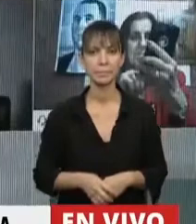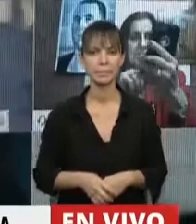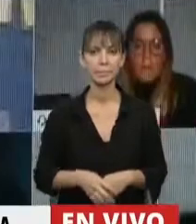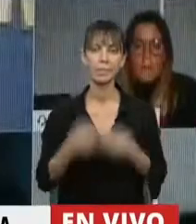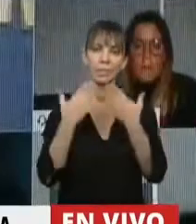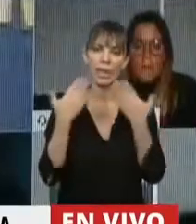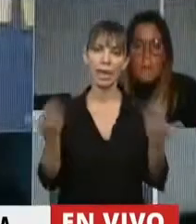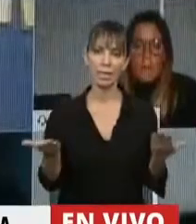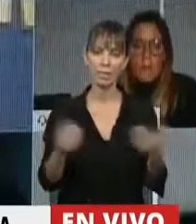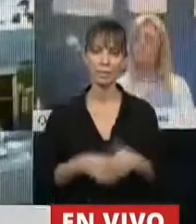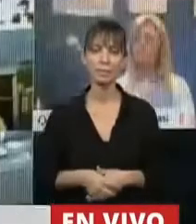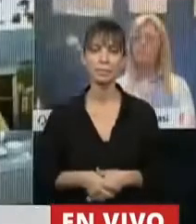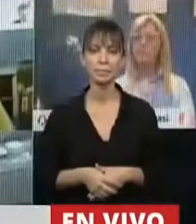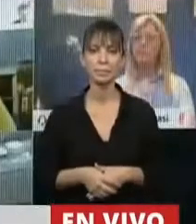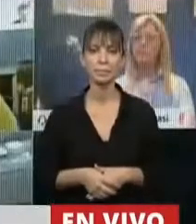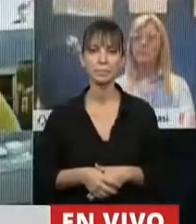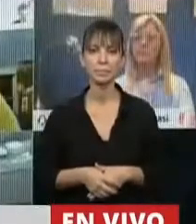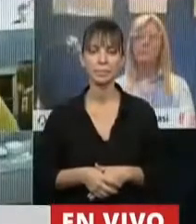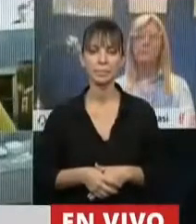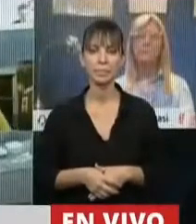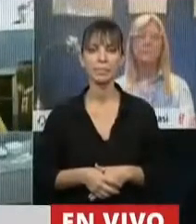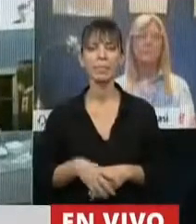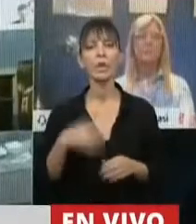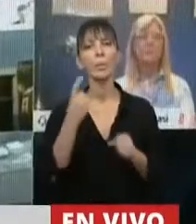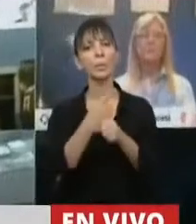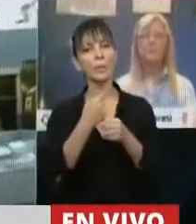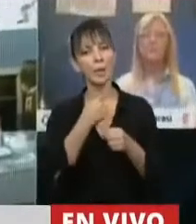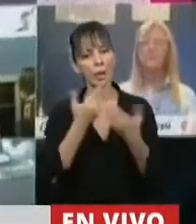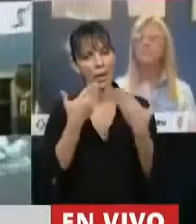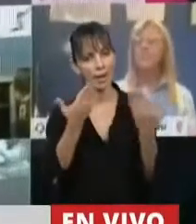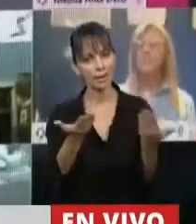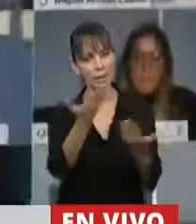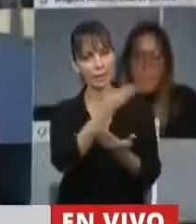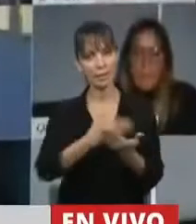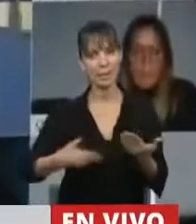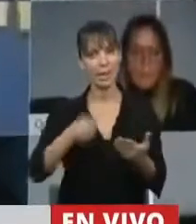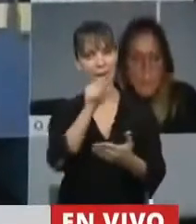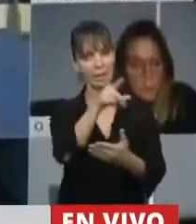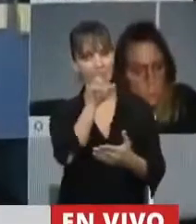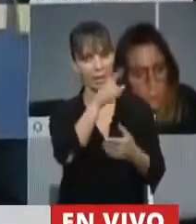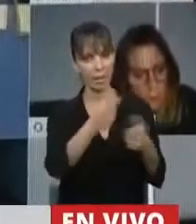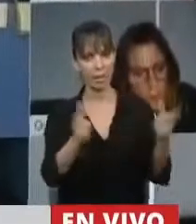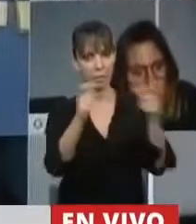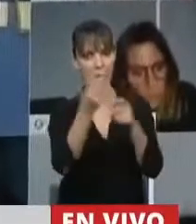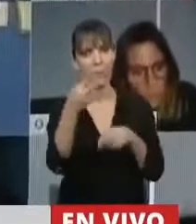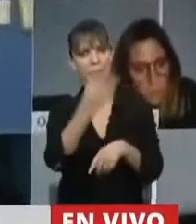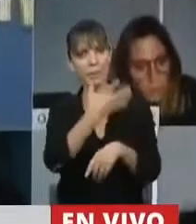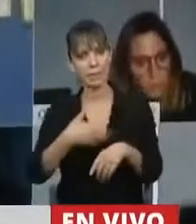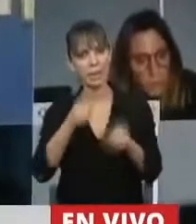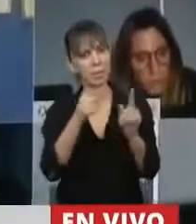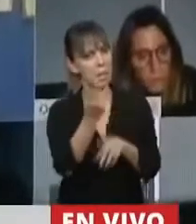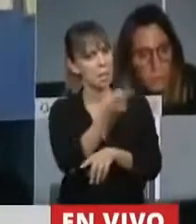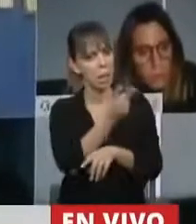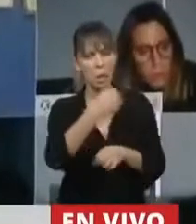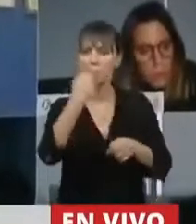Muchas gracias, señor Presidente. Primero quiero agradecer a la Presidenta de la Comisión y a la Vicepresidenta porque la